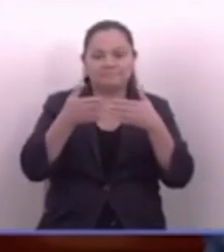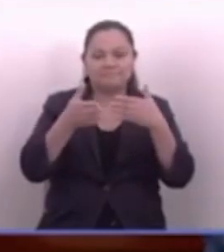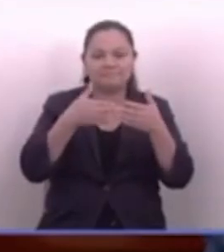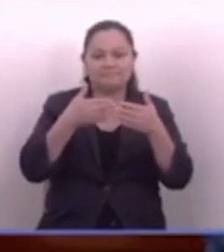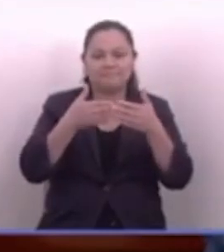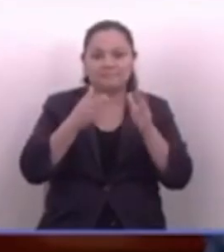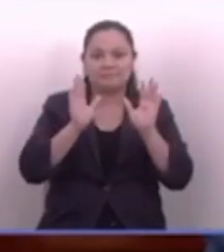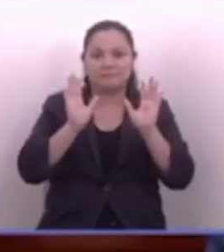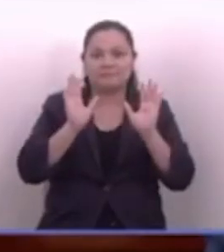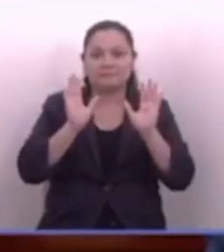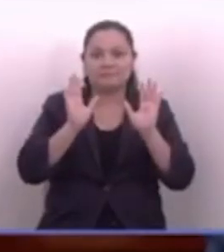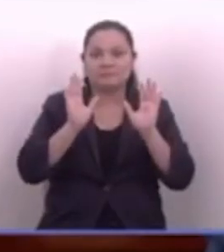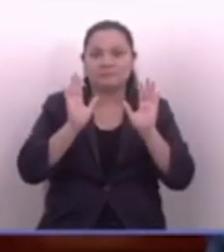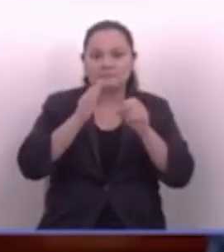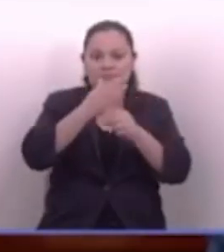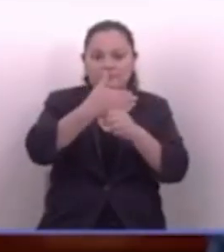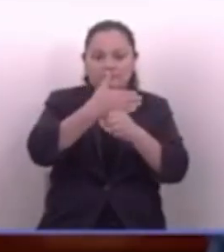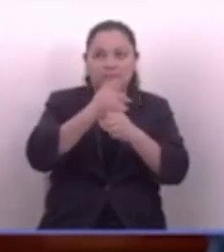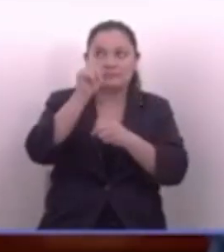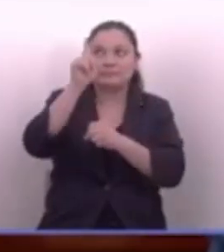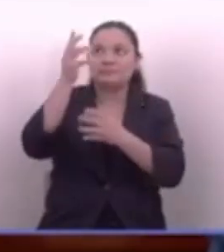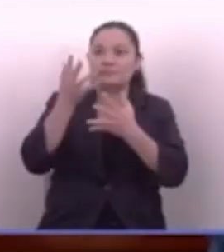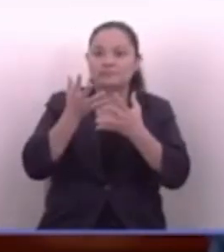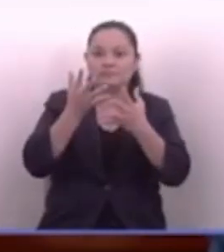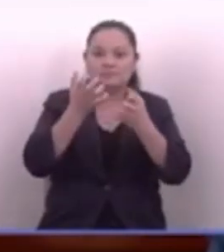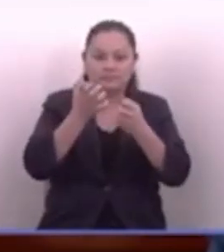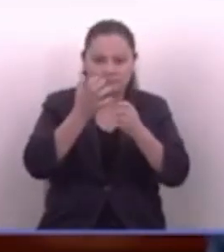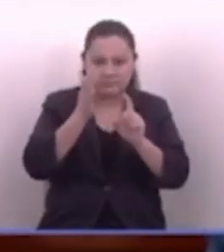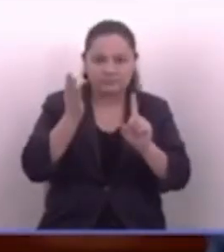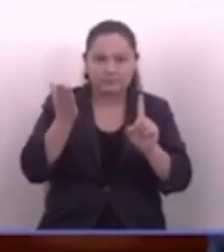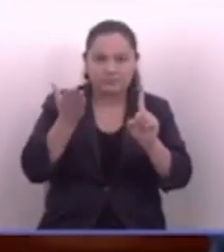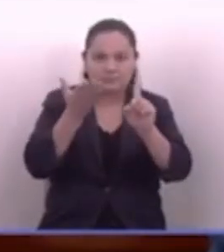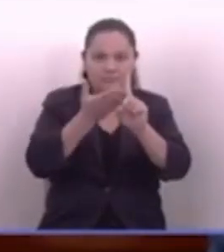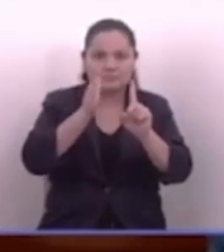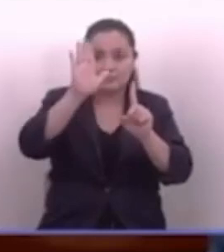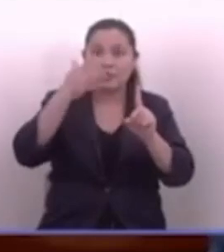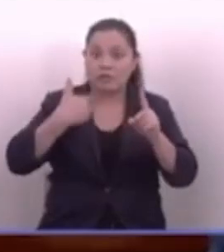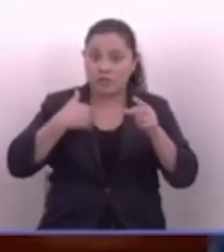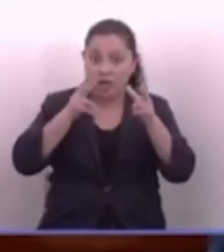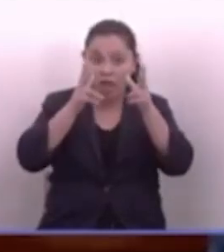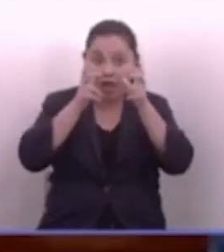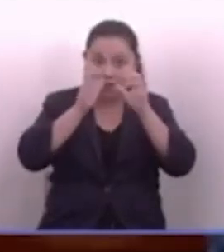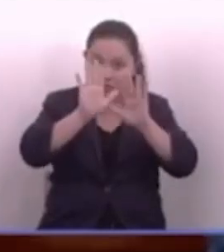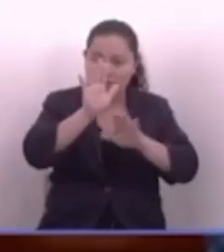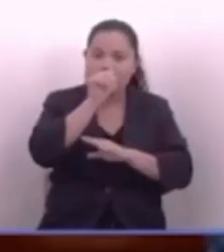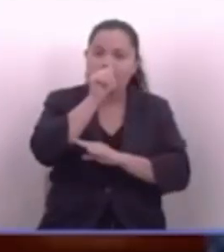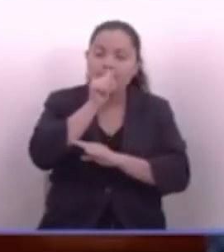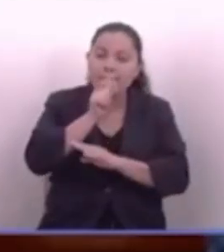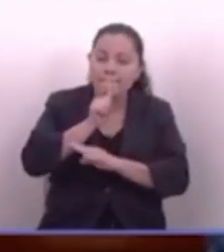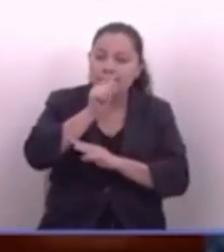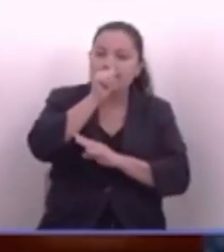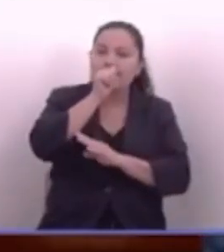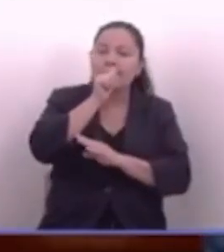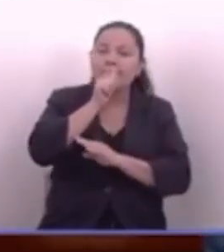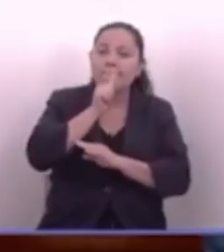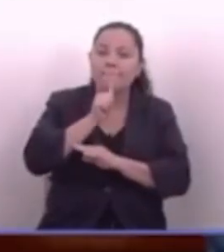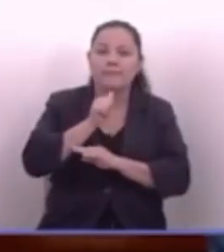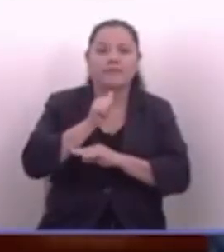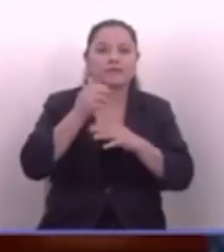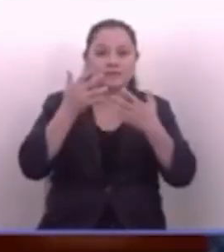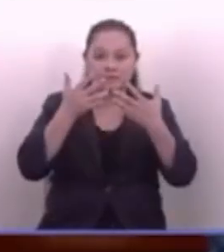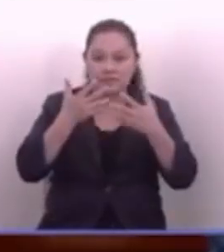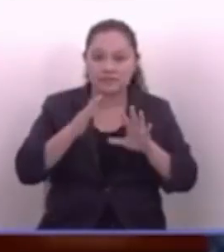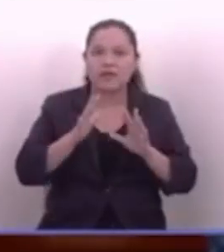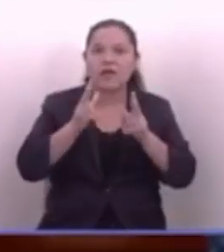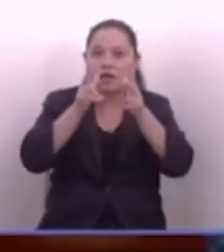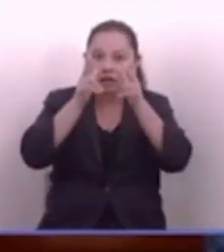No, yo voy a ir por el partido que Dios quiera, pero espérense a que le den la palabra. que yo la escuché con paciencia. Que ya es de por